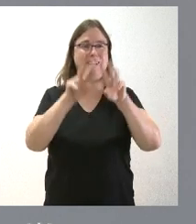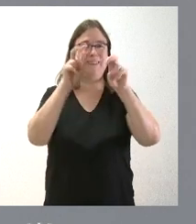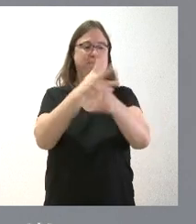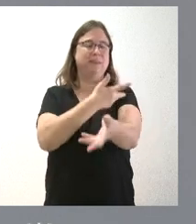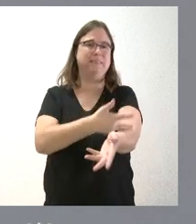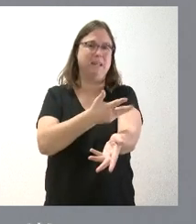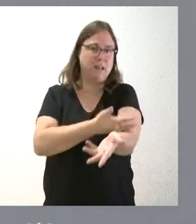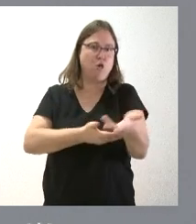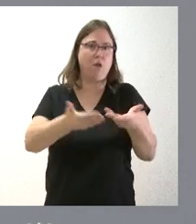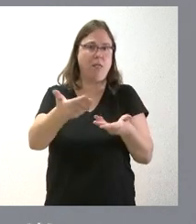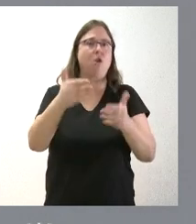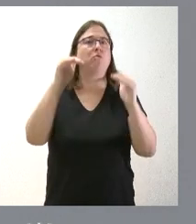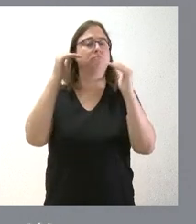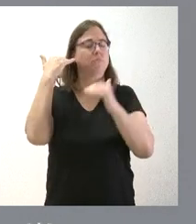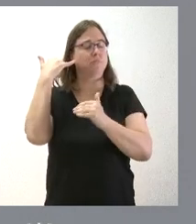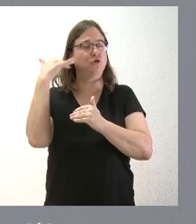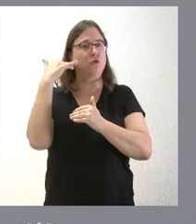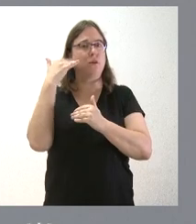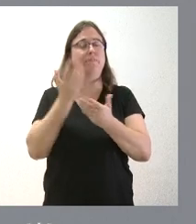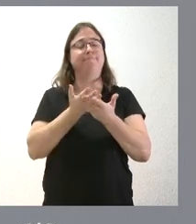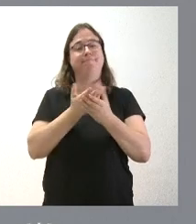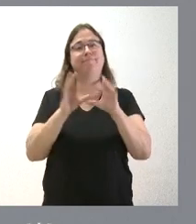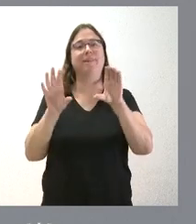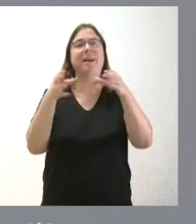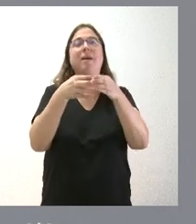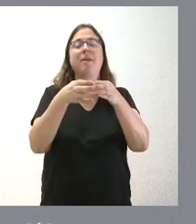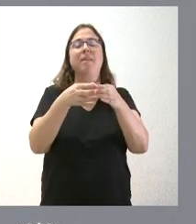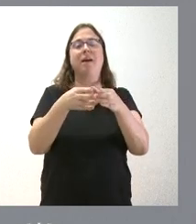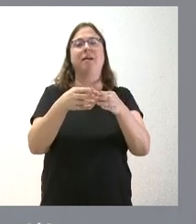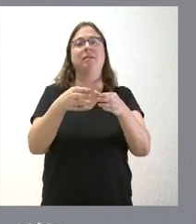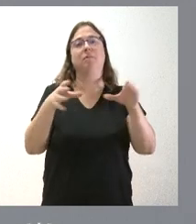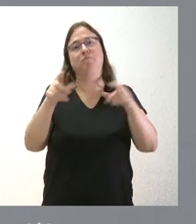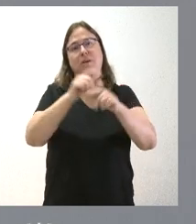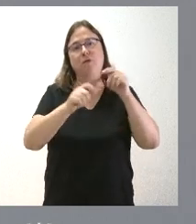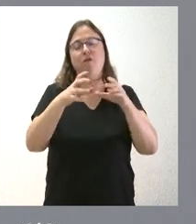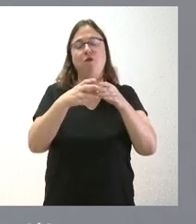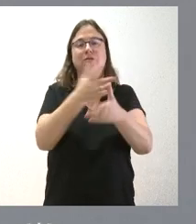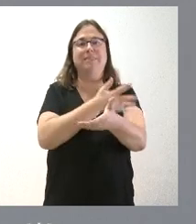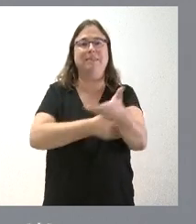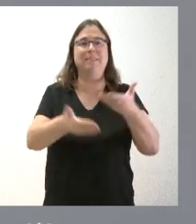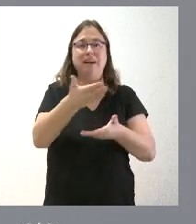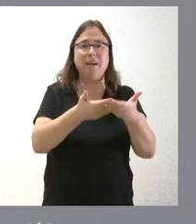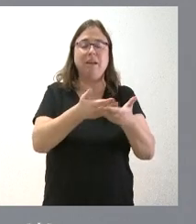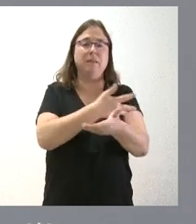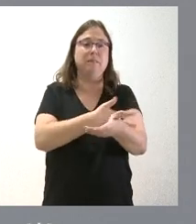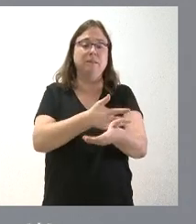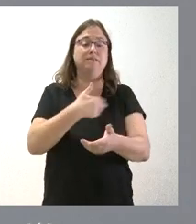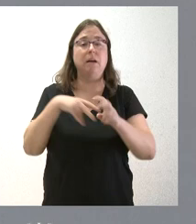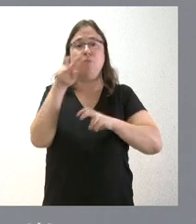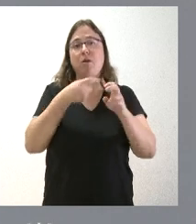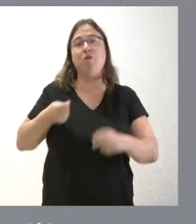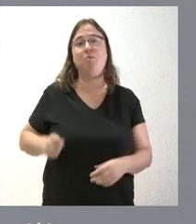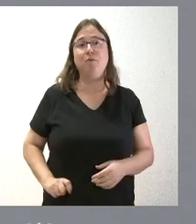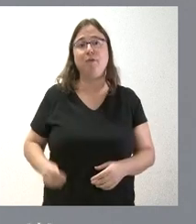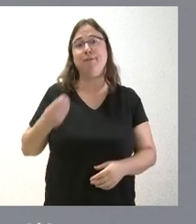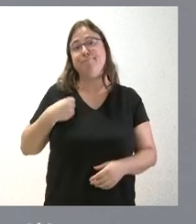las donaciones de sangre y que plantea la hermandad de donantes de sangre de Soria, se está buscando un profesional que pueda hacer esos servicios y, entre